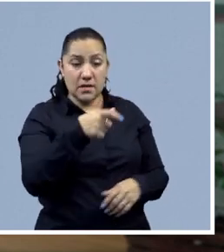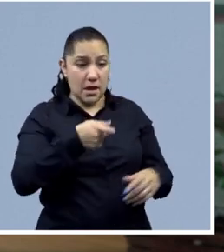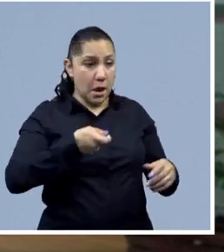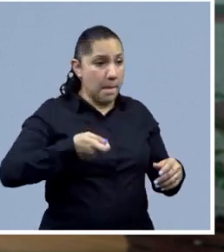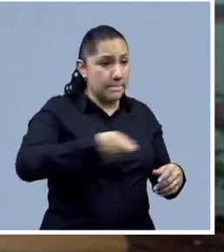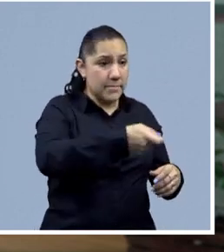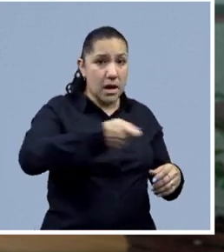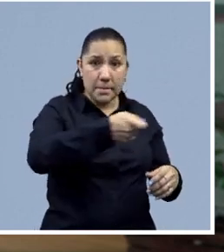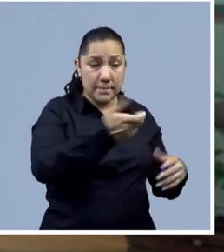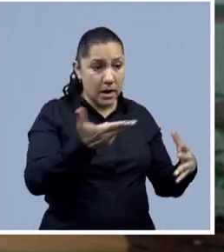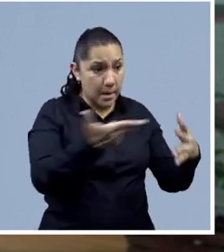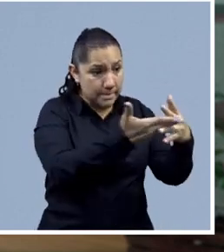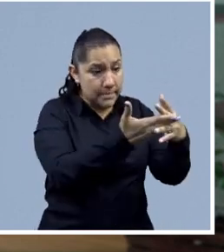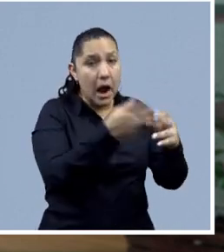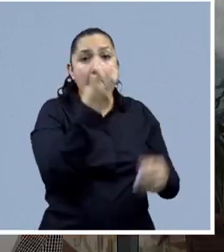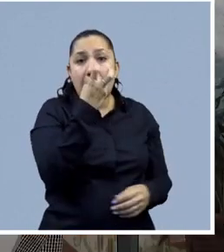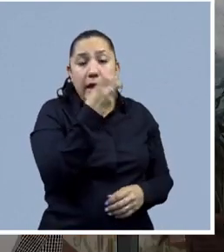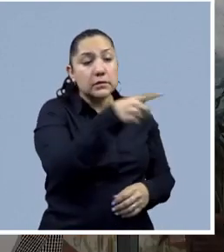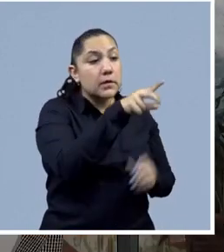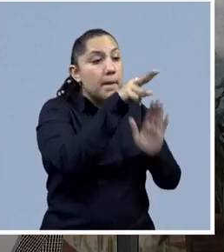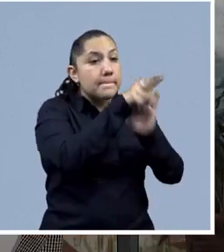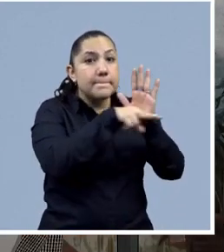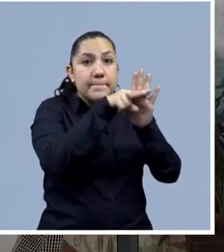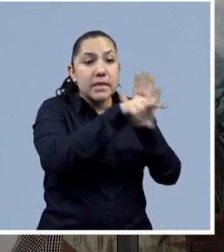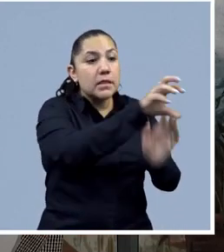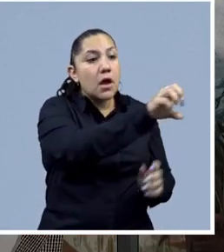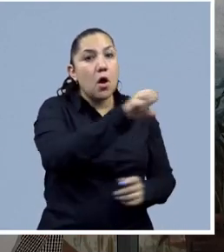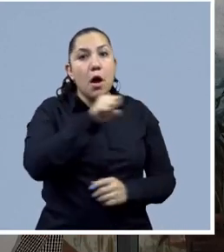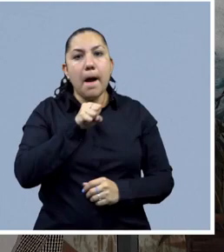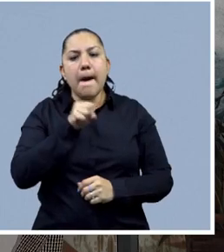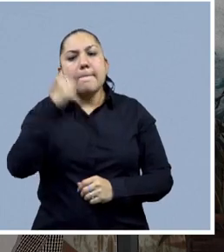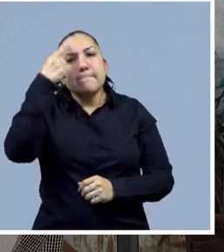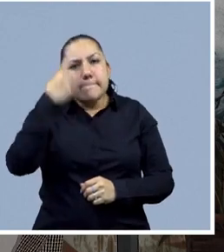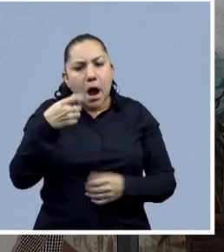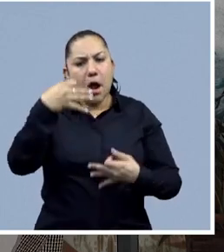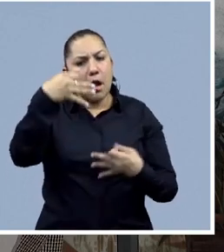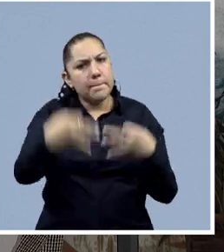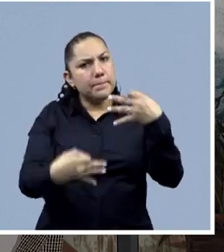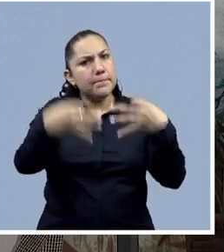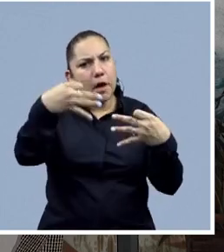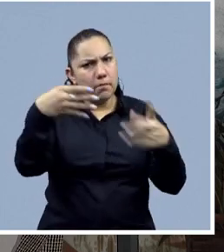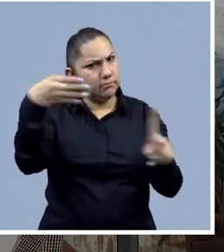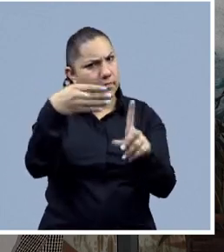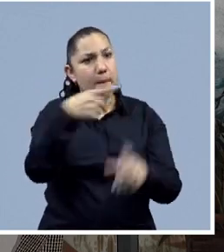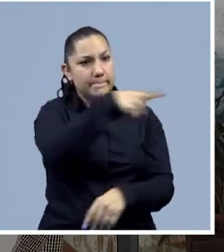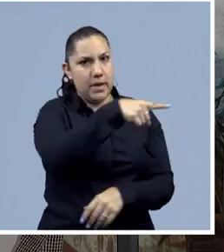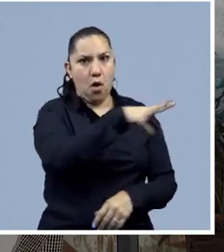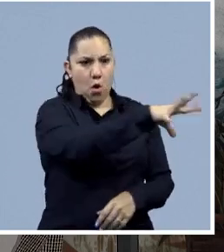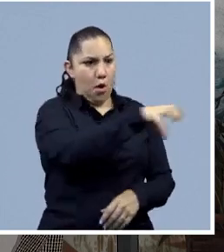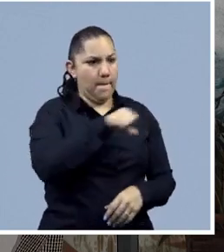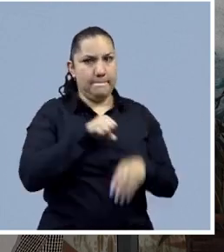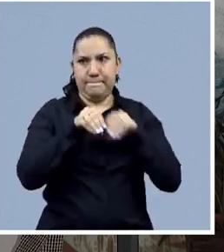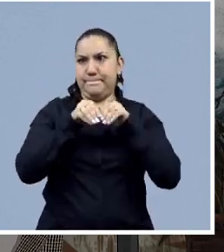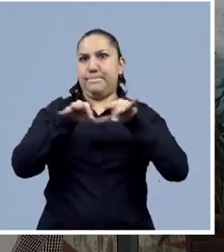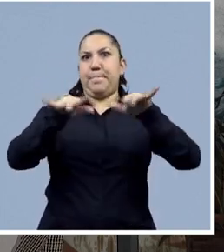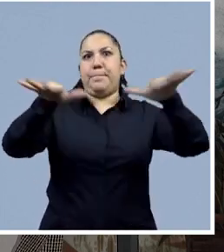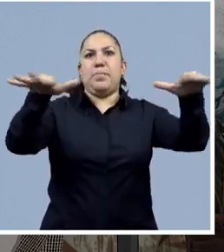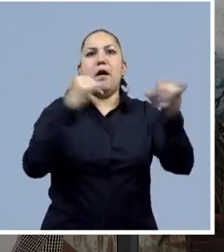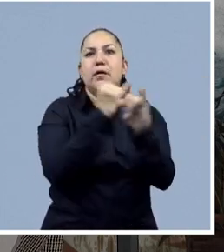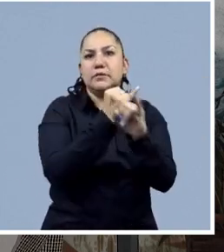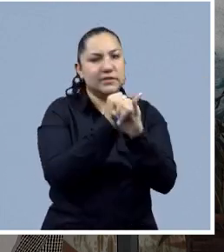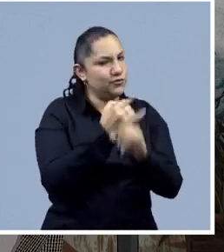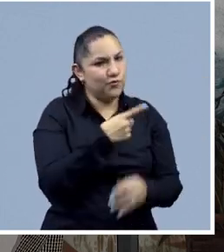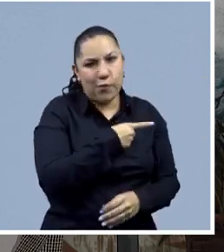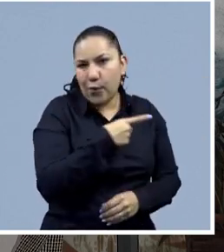sido justo únicamente que se quedara como un procedimiento legal y no que pasara a redes sociales y a otras fuentes, porque justamente